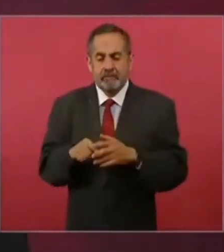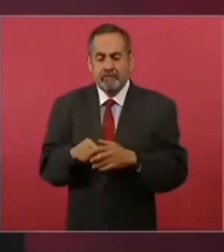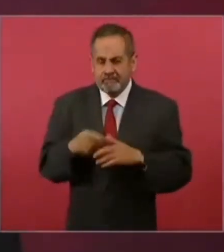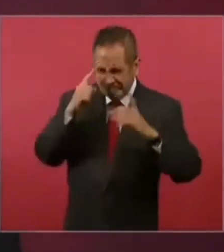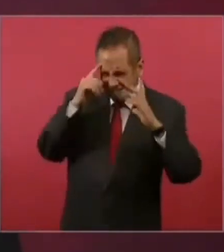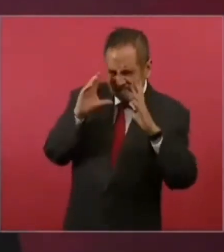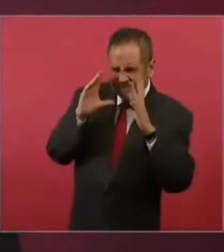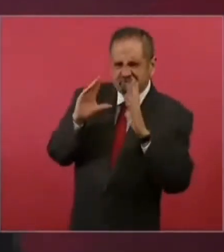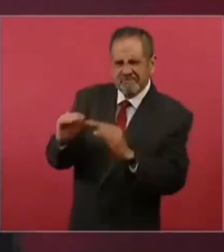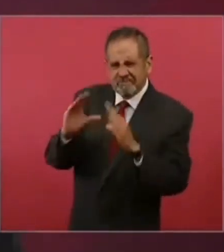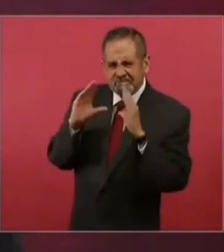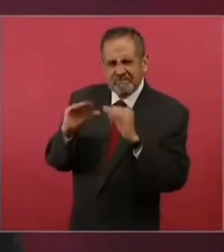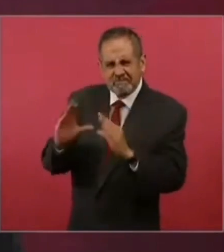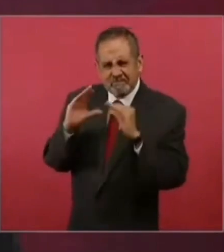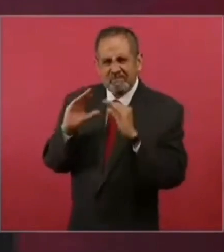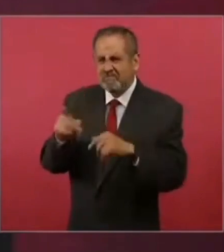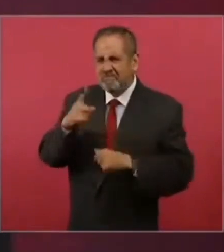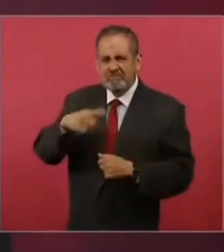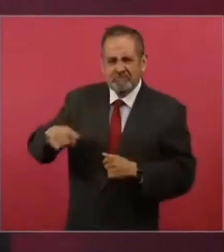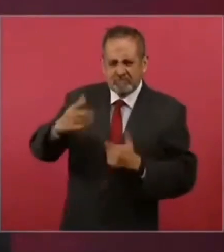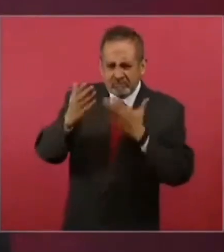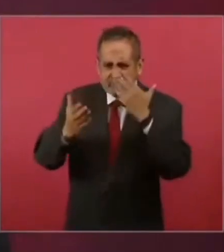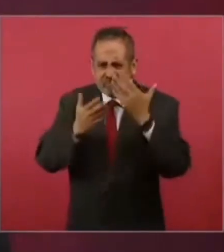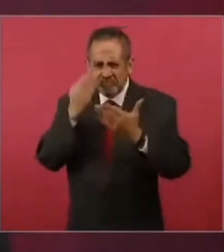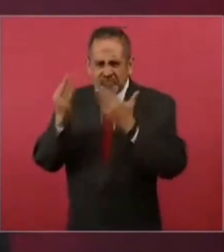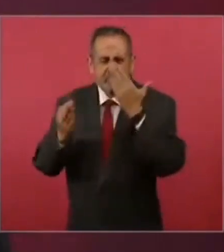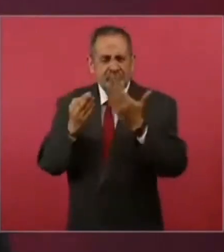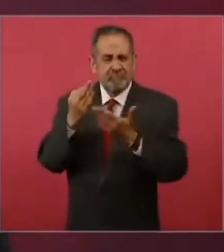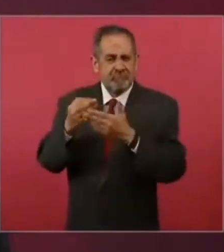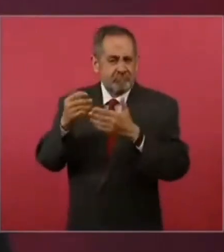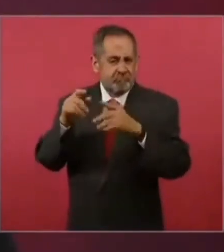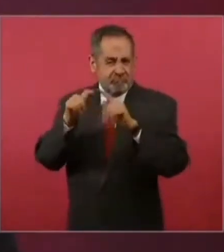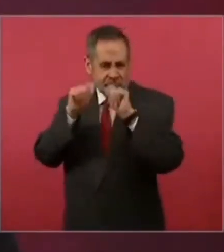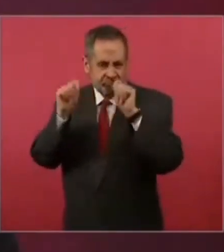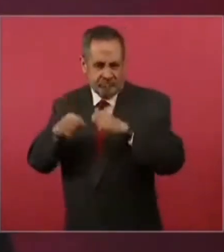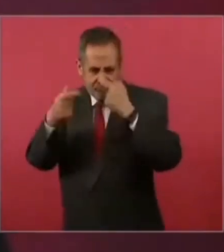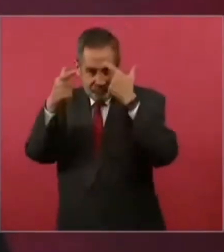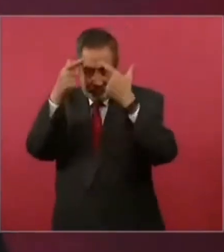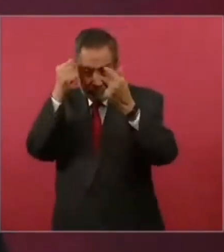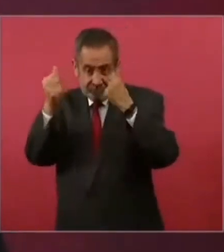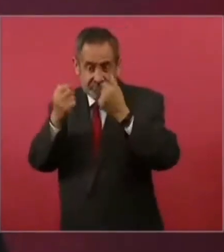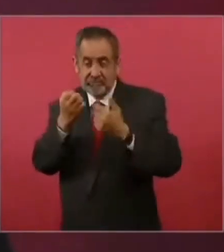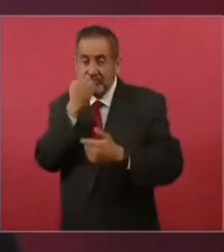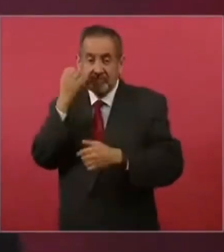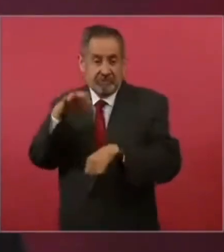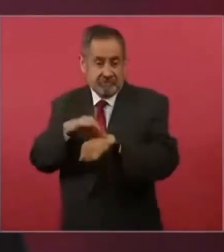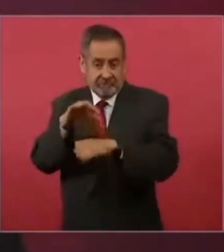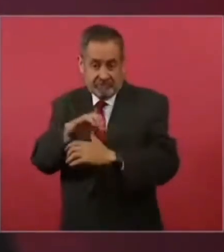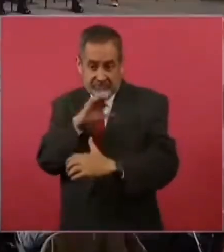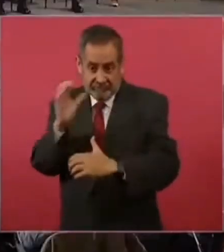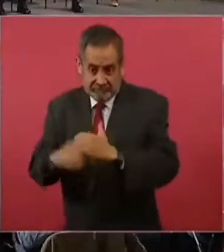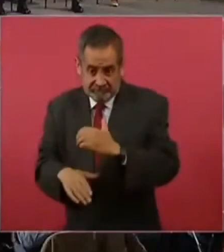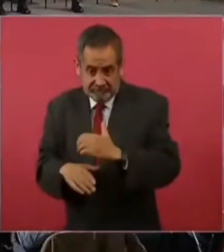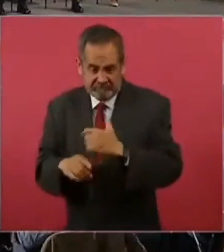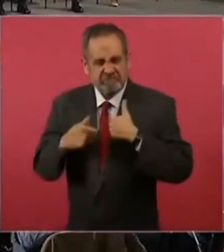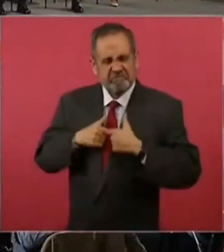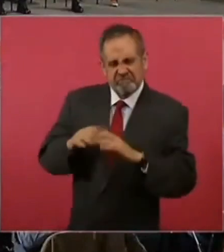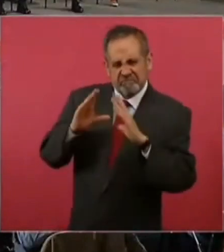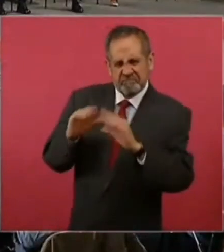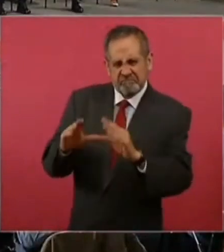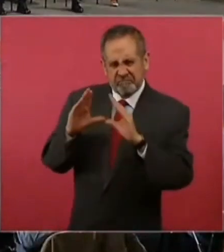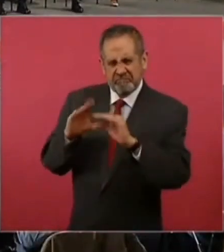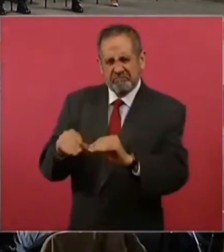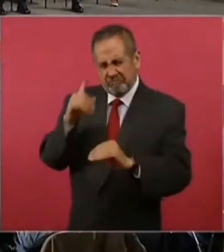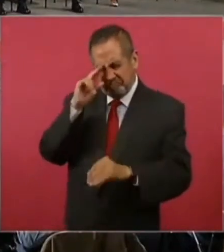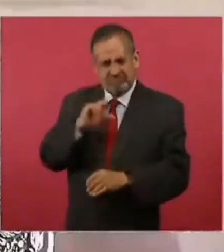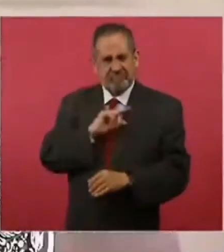especializar a los estudiantes egresados de medicina de la Escuela de Medicina de la Universidad de